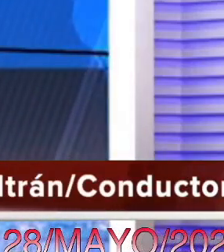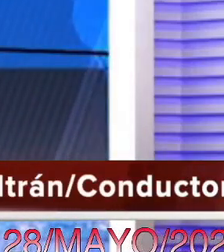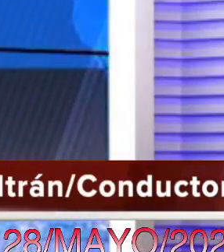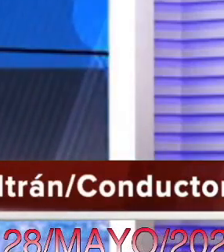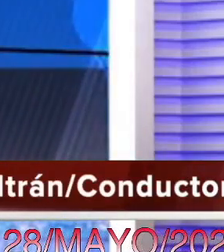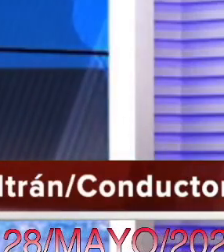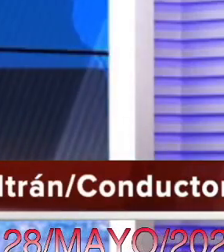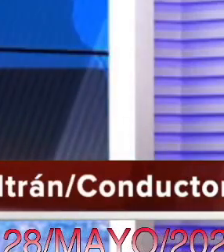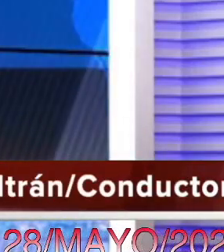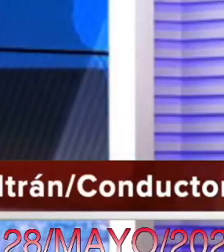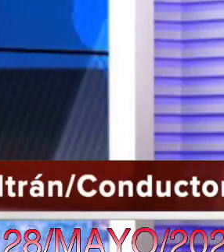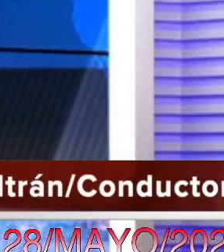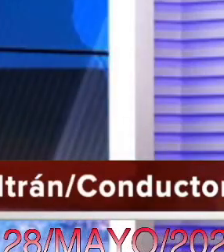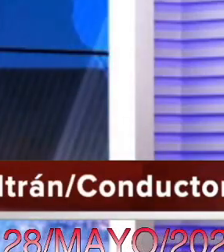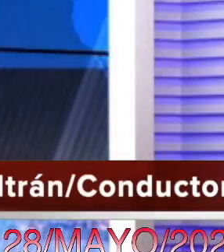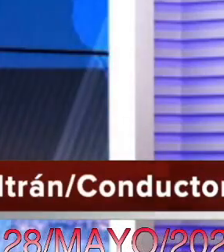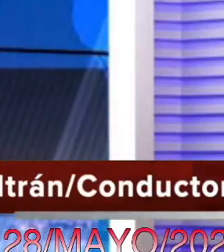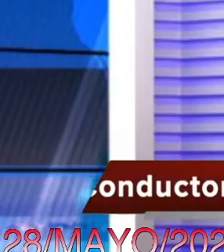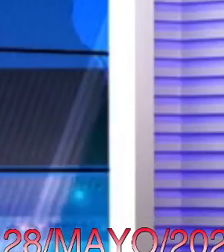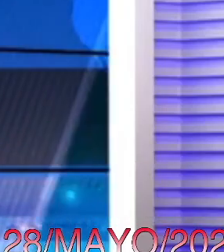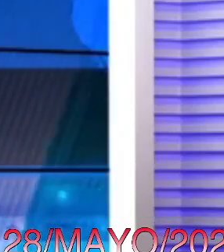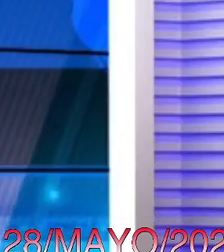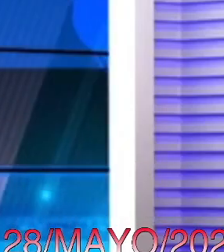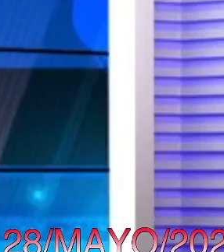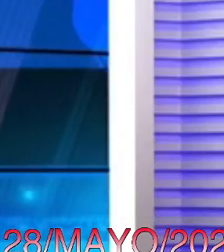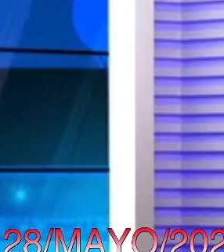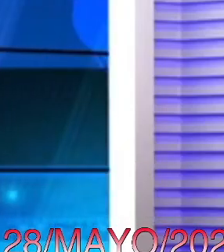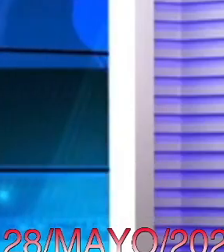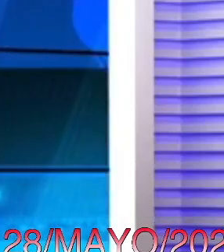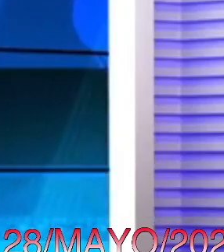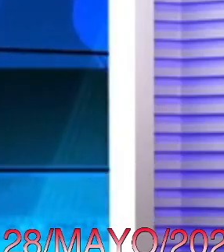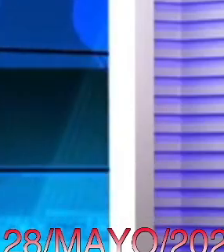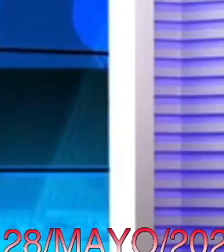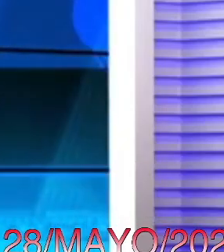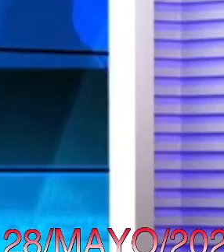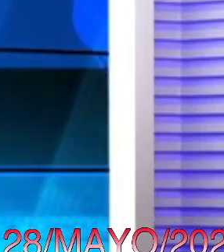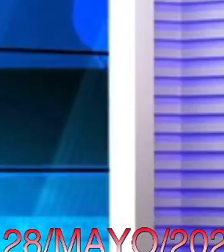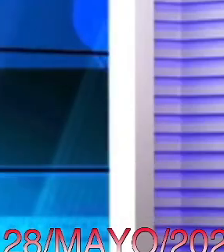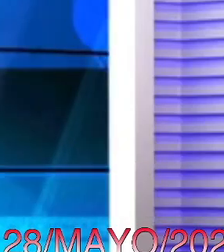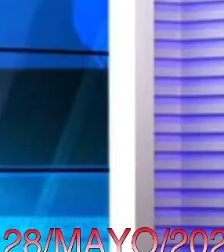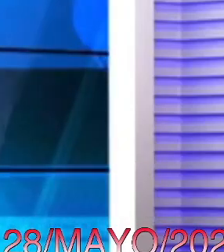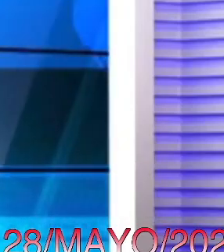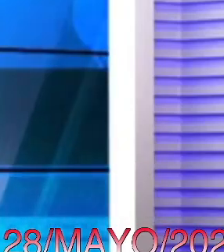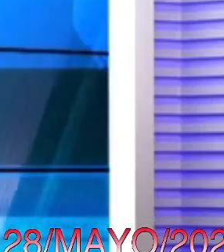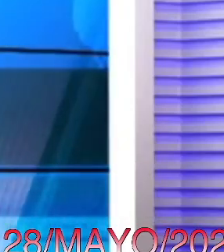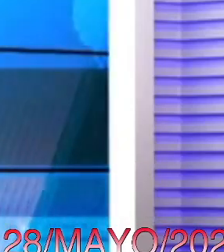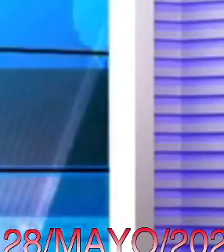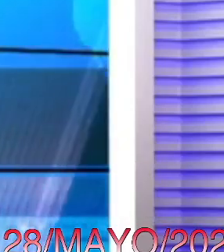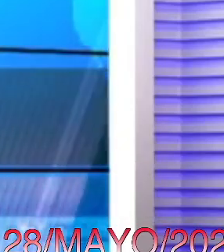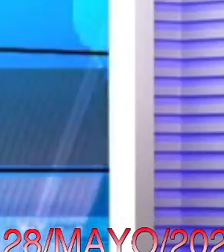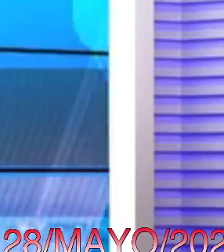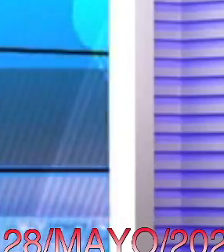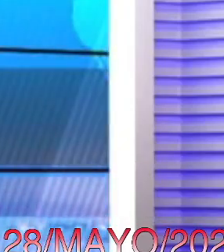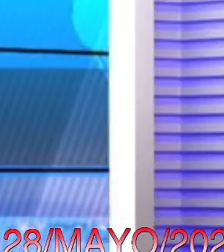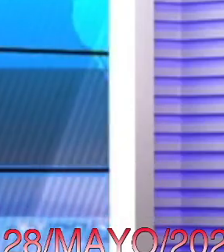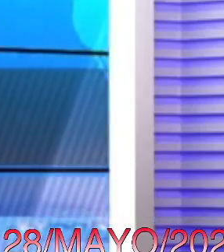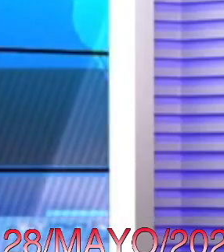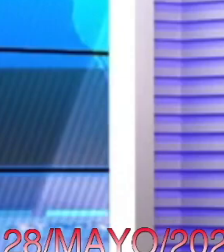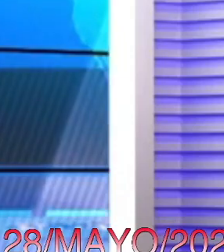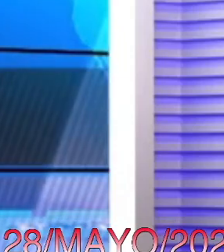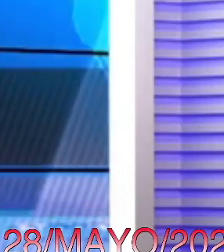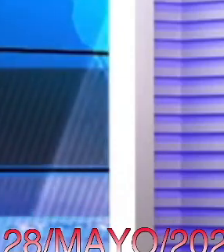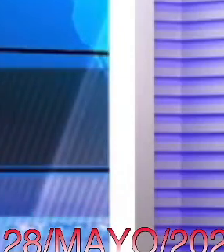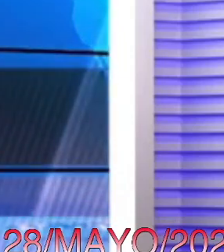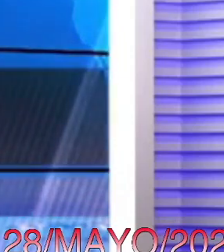dijo el Dr. López-Gatell en Conferencia Nocturna de Salud. Hoy sería también Viernes del Pulso de la Salud, algo bastante extraño, pero